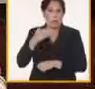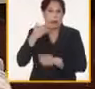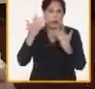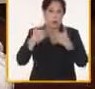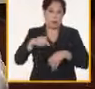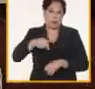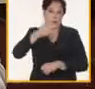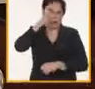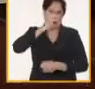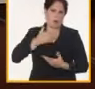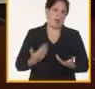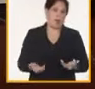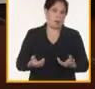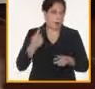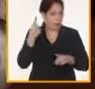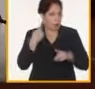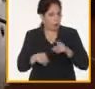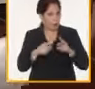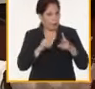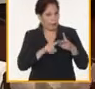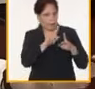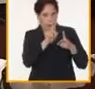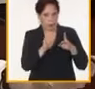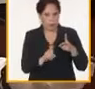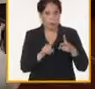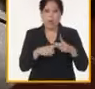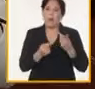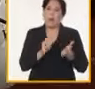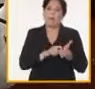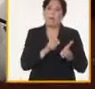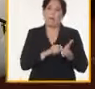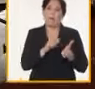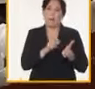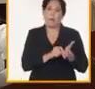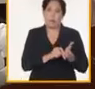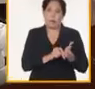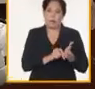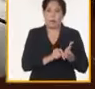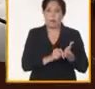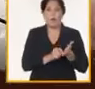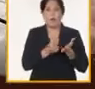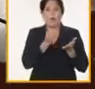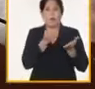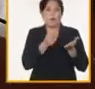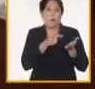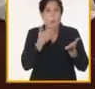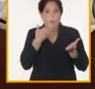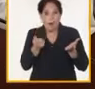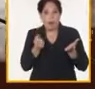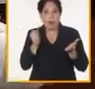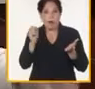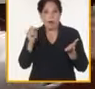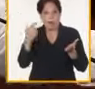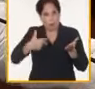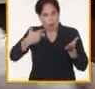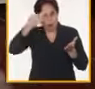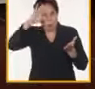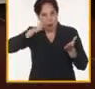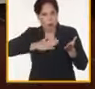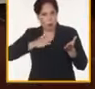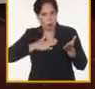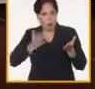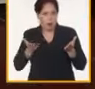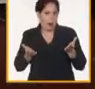duda por eso. Ahora viene la segunda pregunta ¿por qué entonces la canasta básica no se aligera de ese monto de financiamiento que nosotros